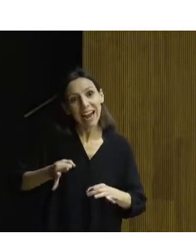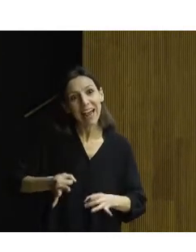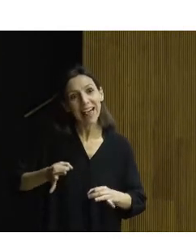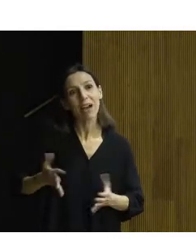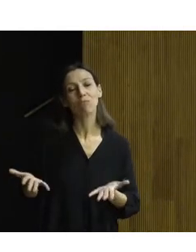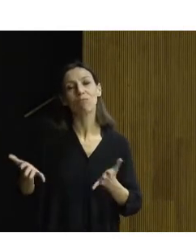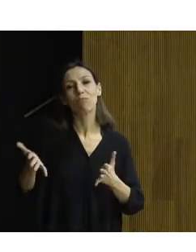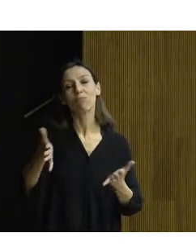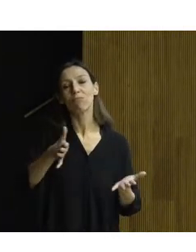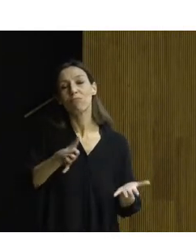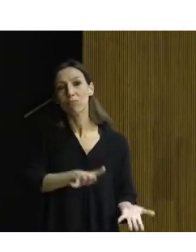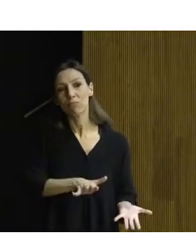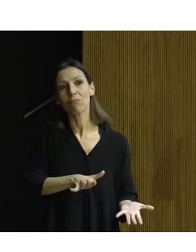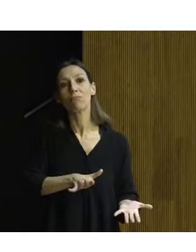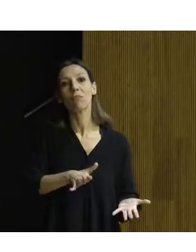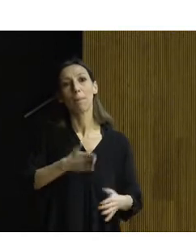intervenir sobre el patrimonio